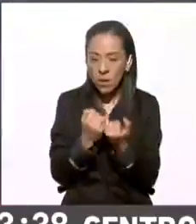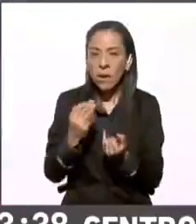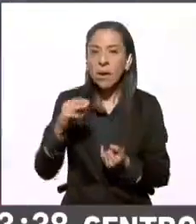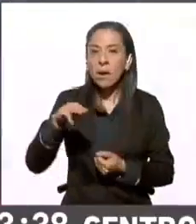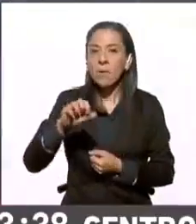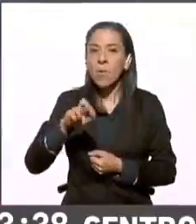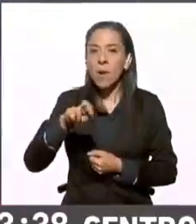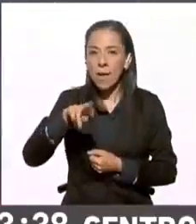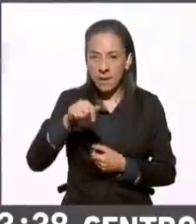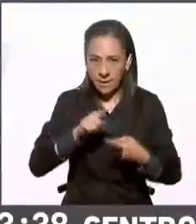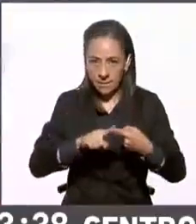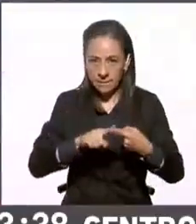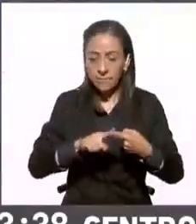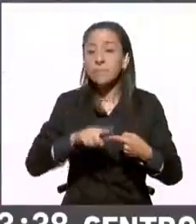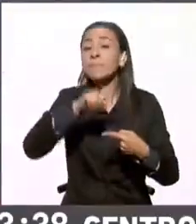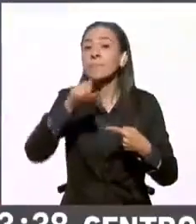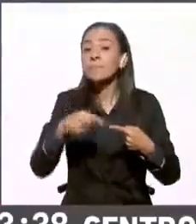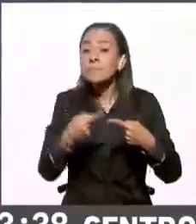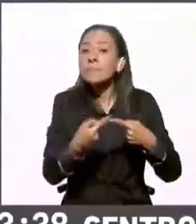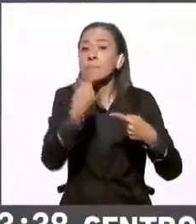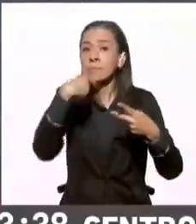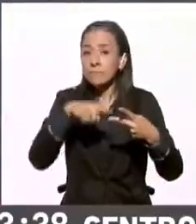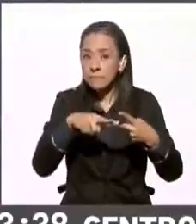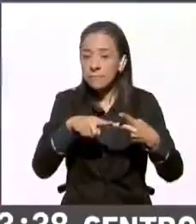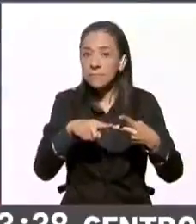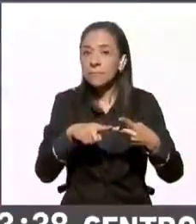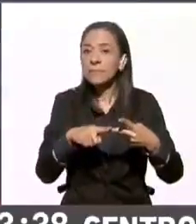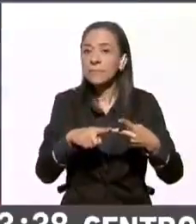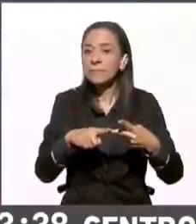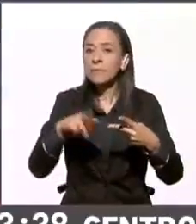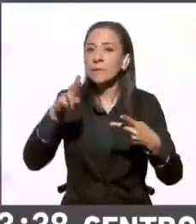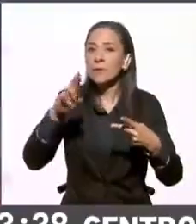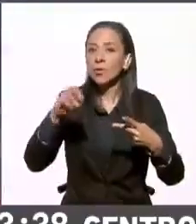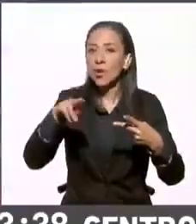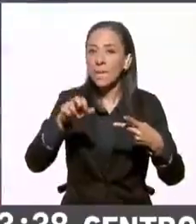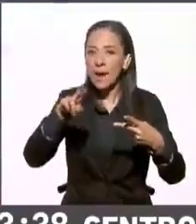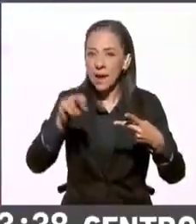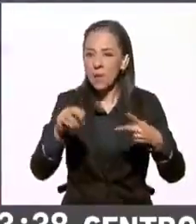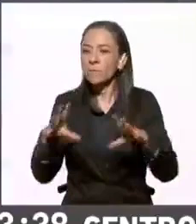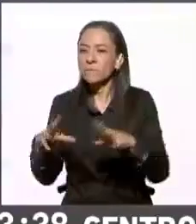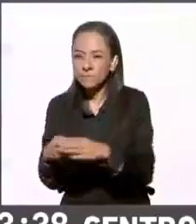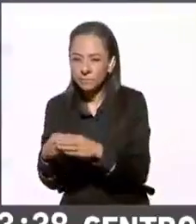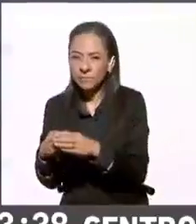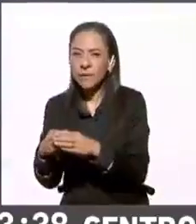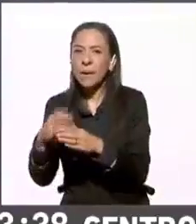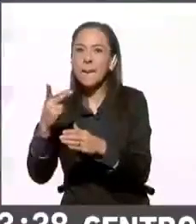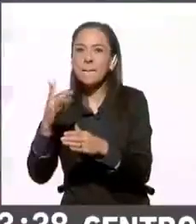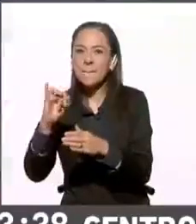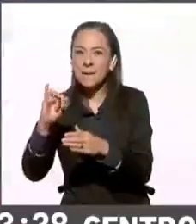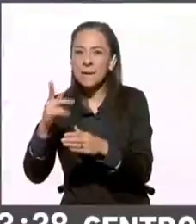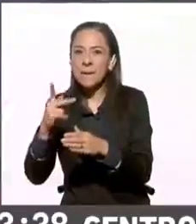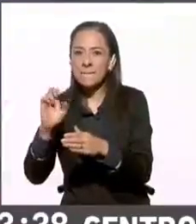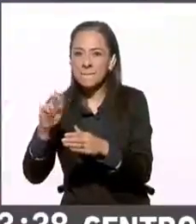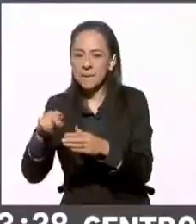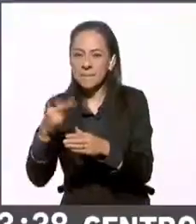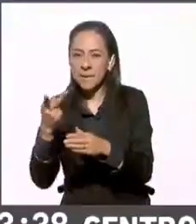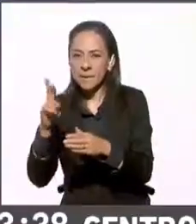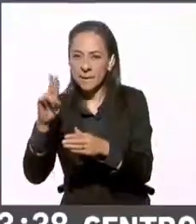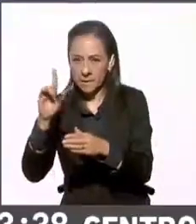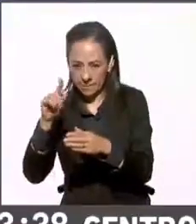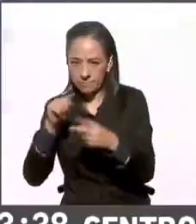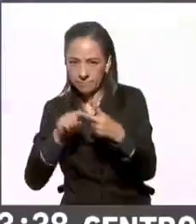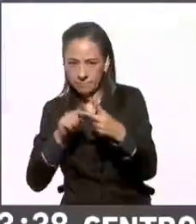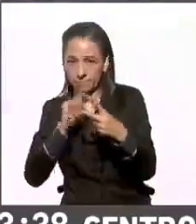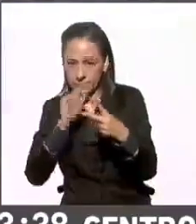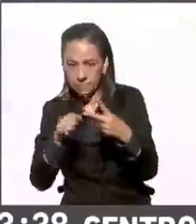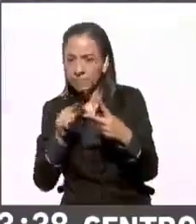a este cómputo en Belio Romero, candidato a la coalición PRI-PAN-CRD y el porcentaje que